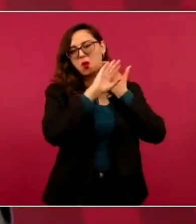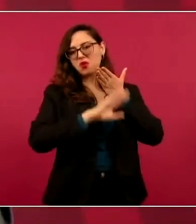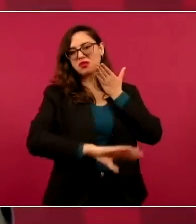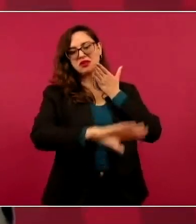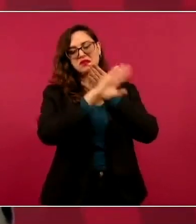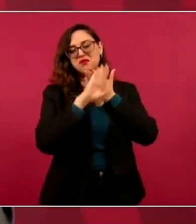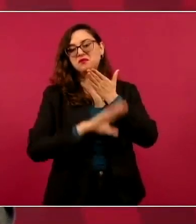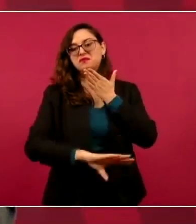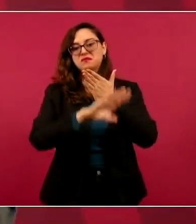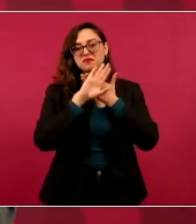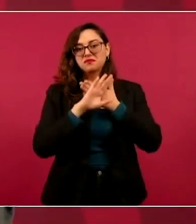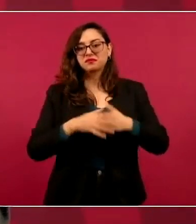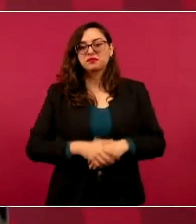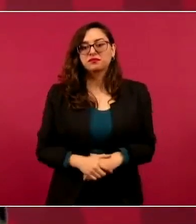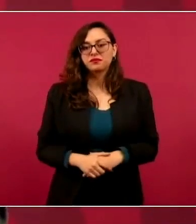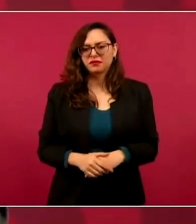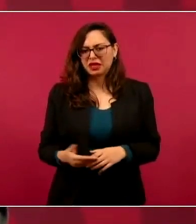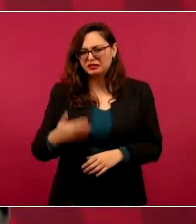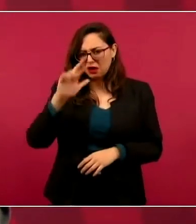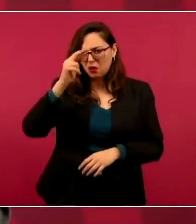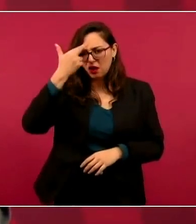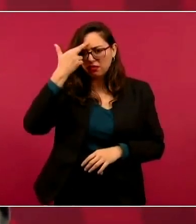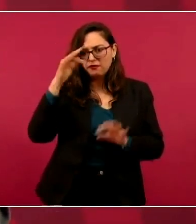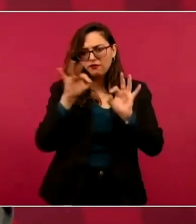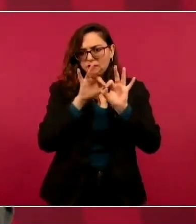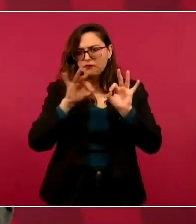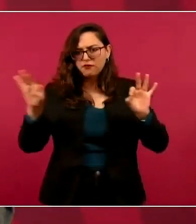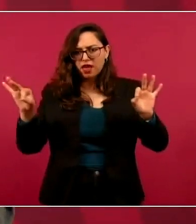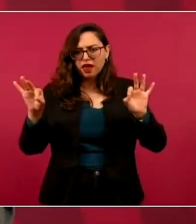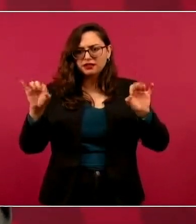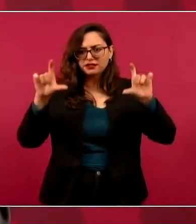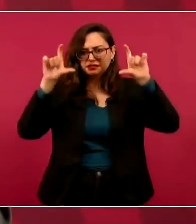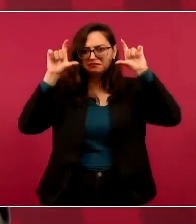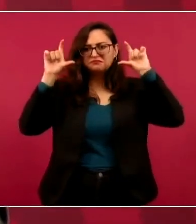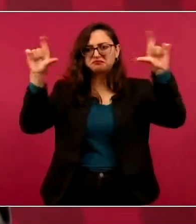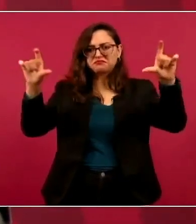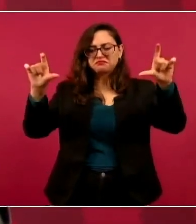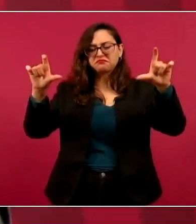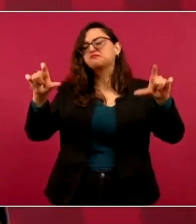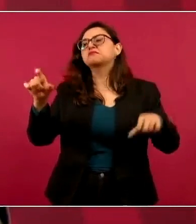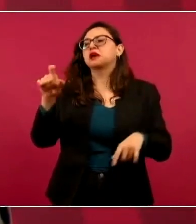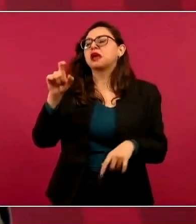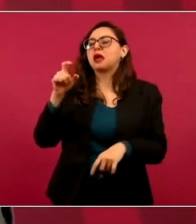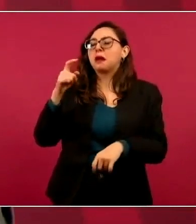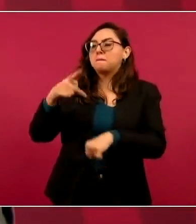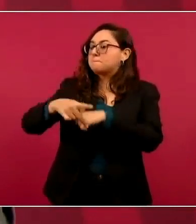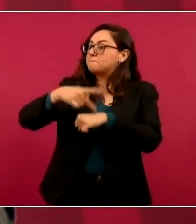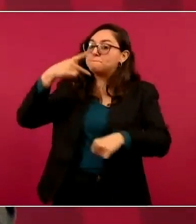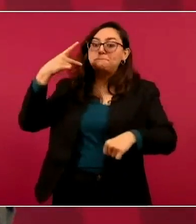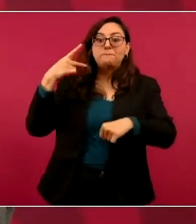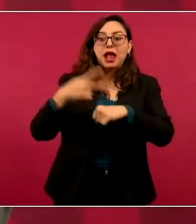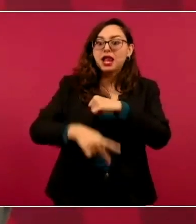El que yo era un peligro para México, Claudio, hijo y Claudio,